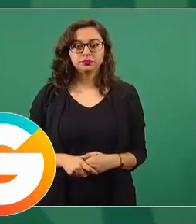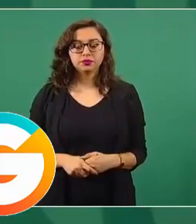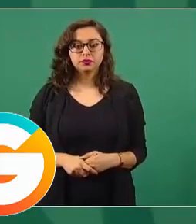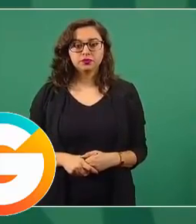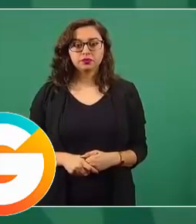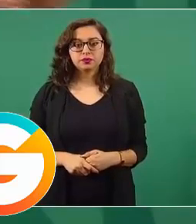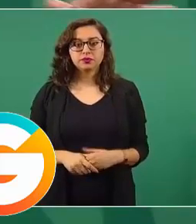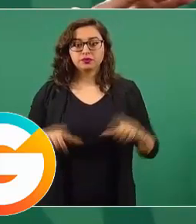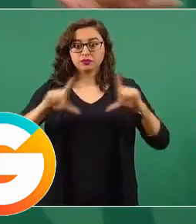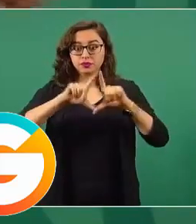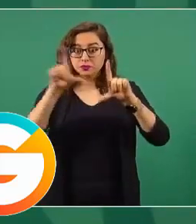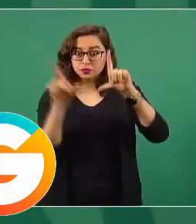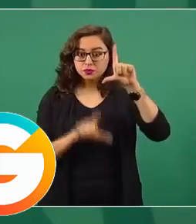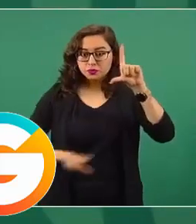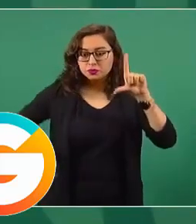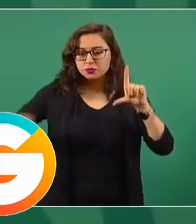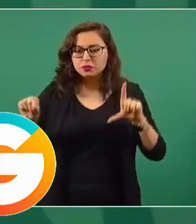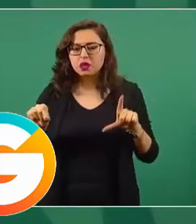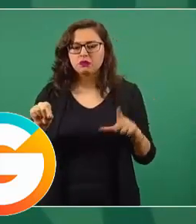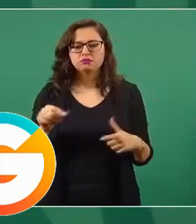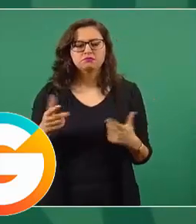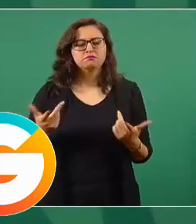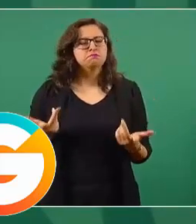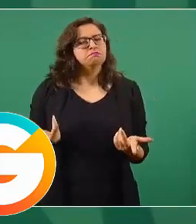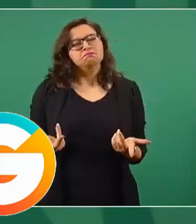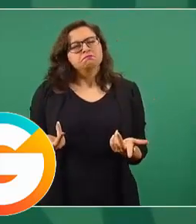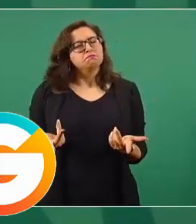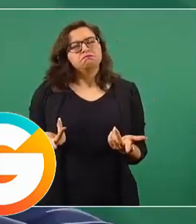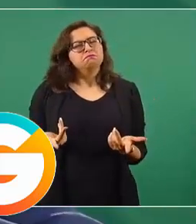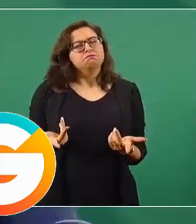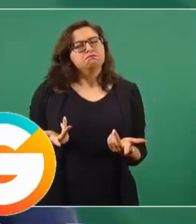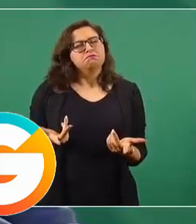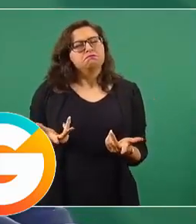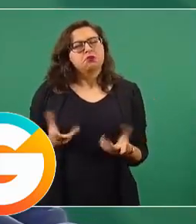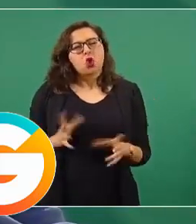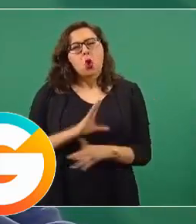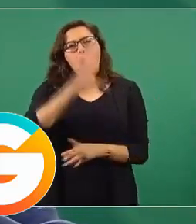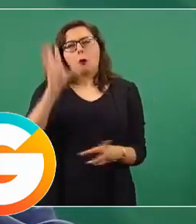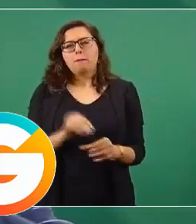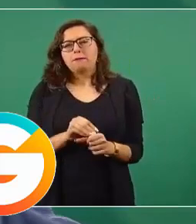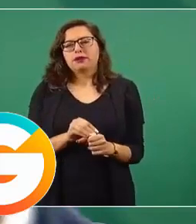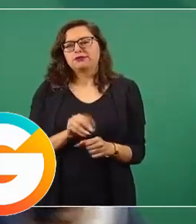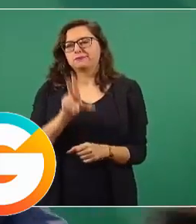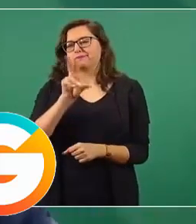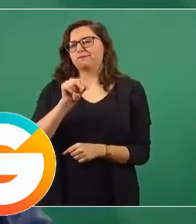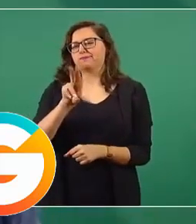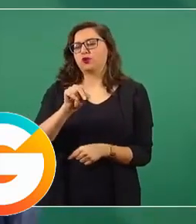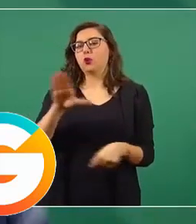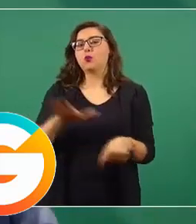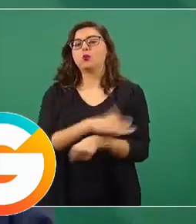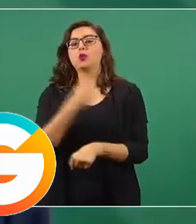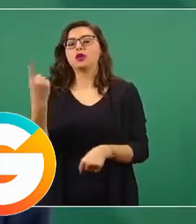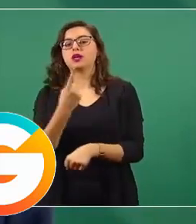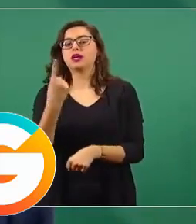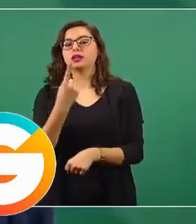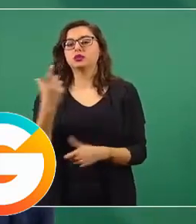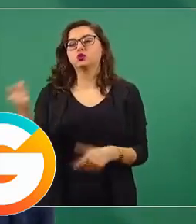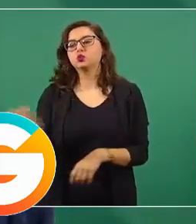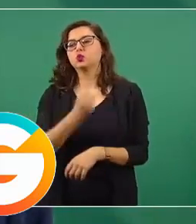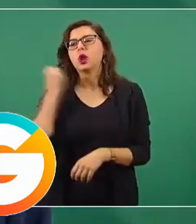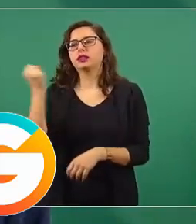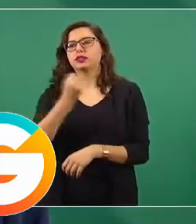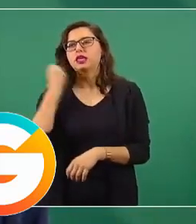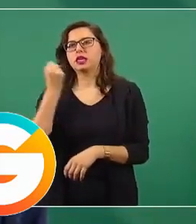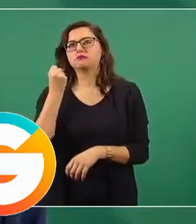No en todo el país, porque esto tampoco afortunadamente se padece en todo México,